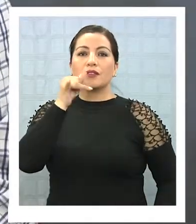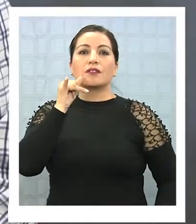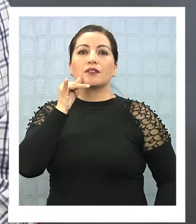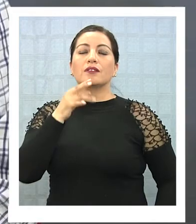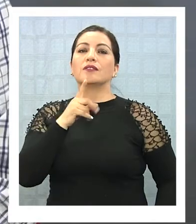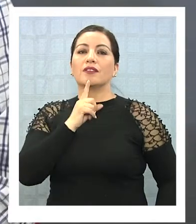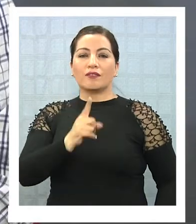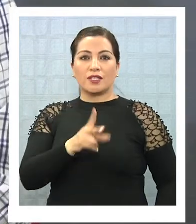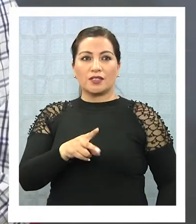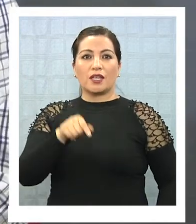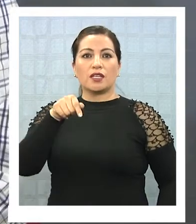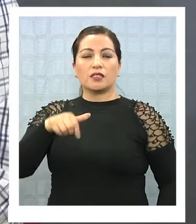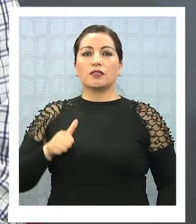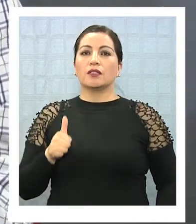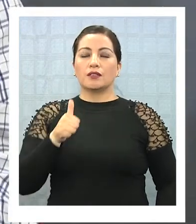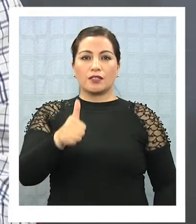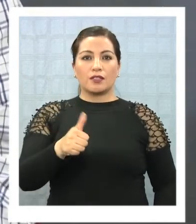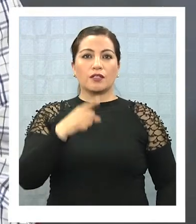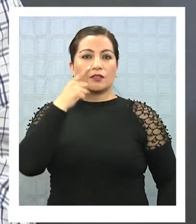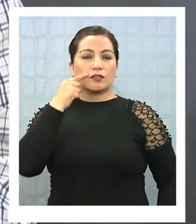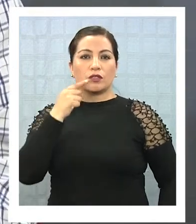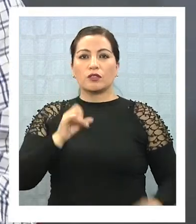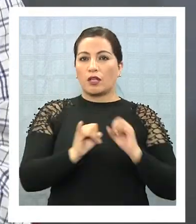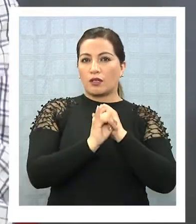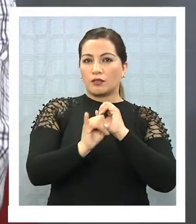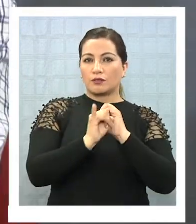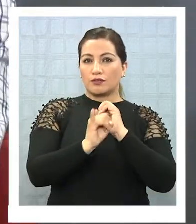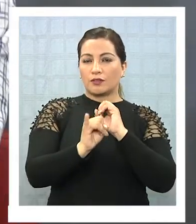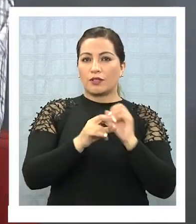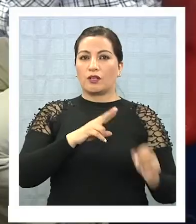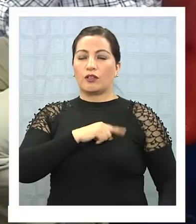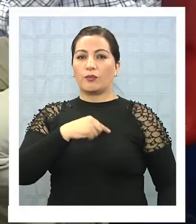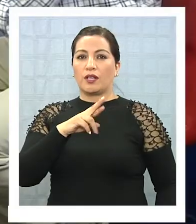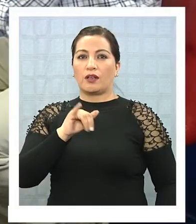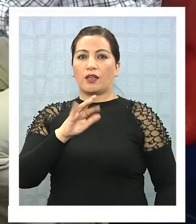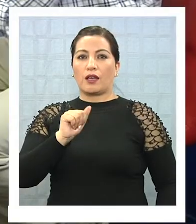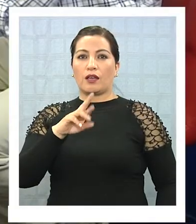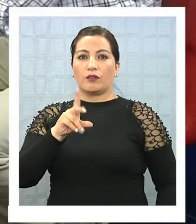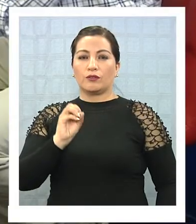esta oportunidad con el director de la Oficina Nacional de Emergencias, Ricardo Toro Tazara.